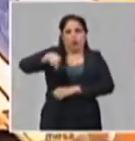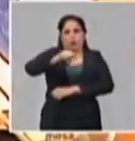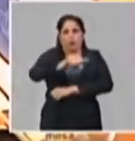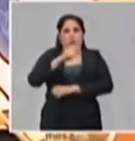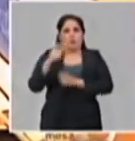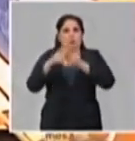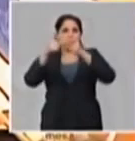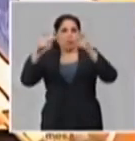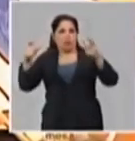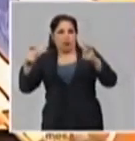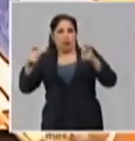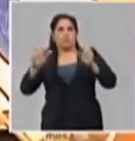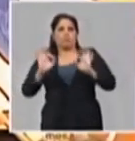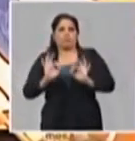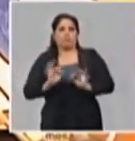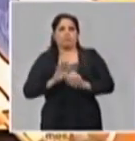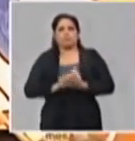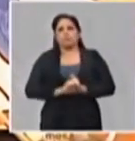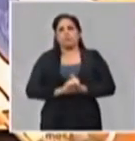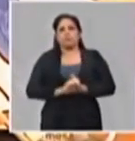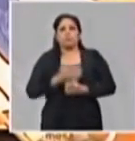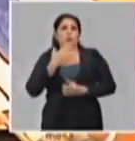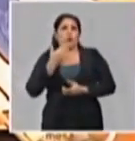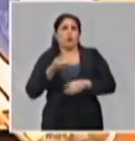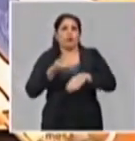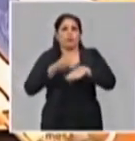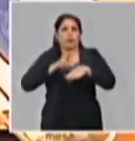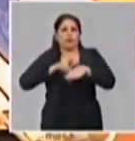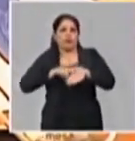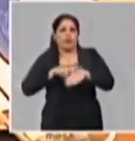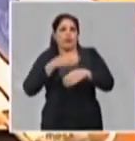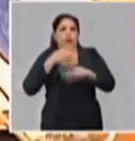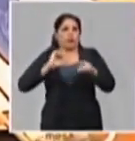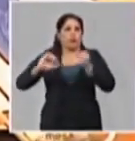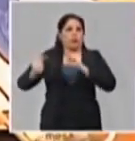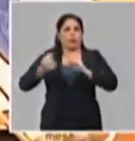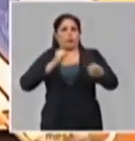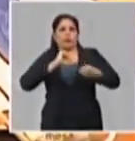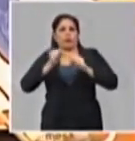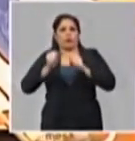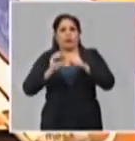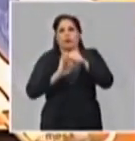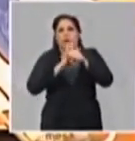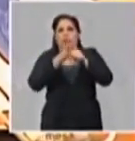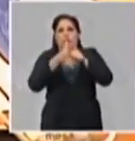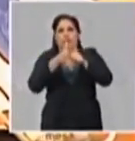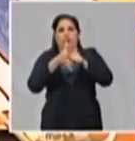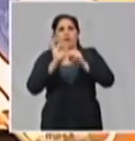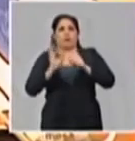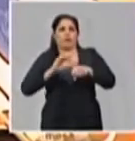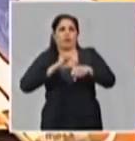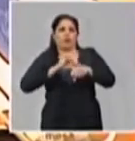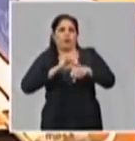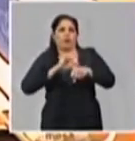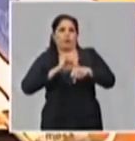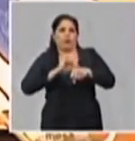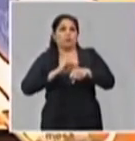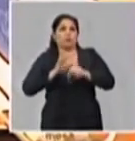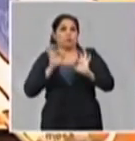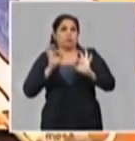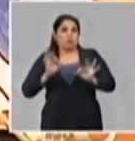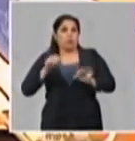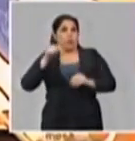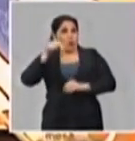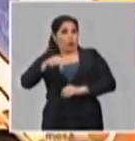ha incrementado la información sobre cómo prevenir y cómo controlar esta enfermedad. Es por eso